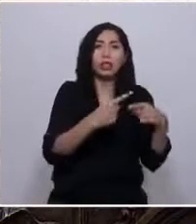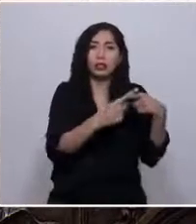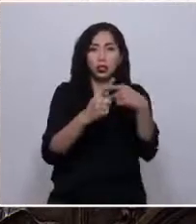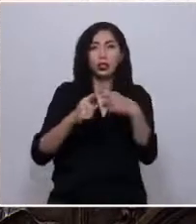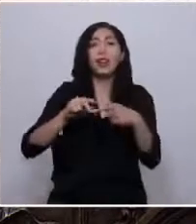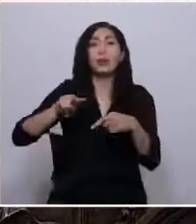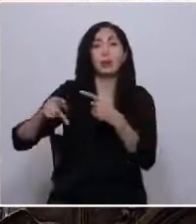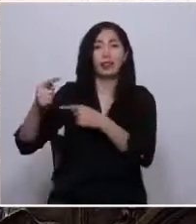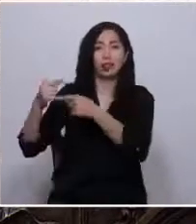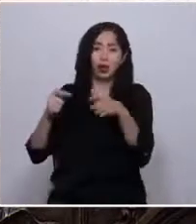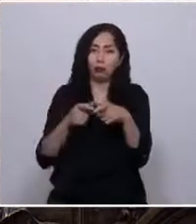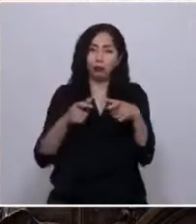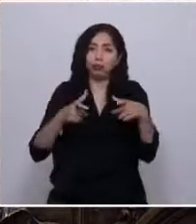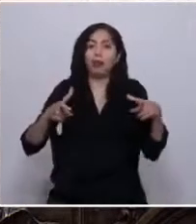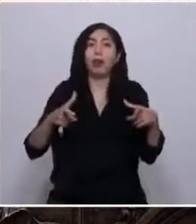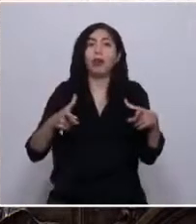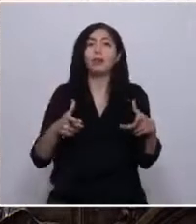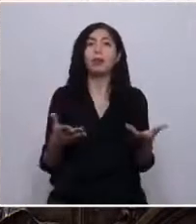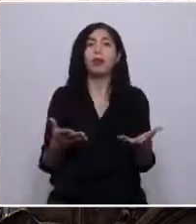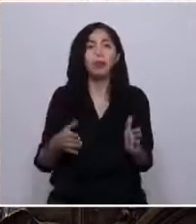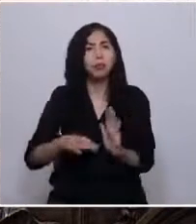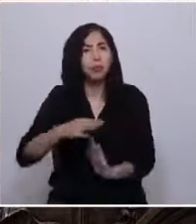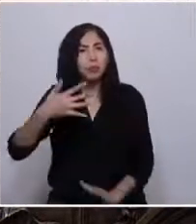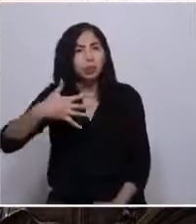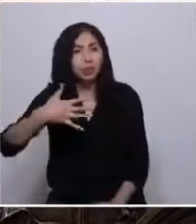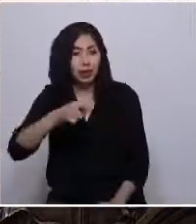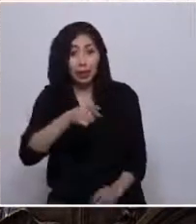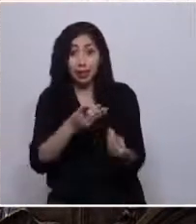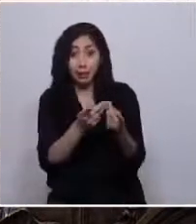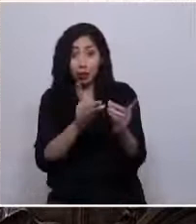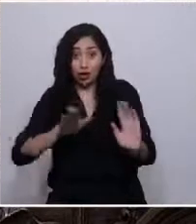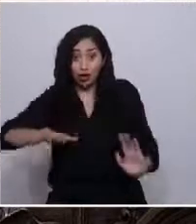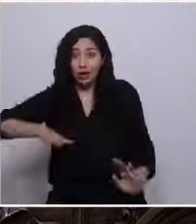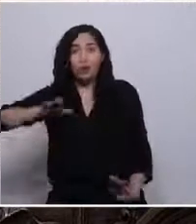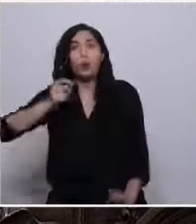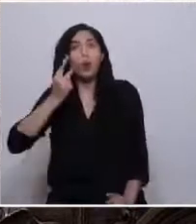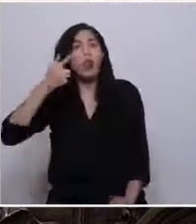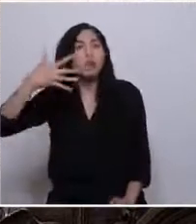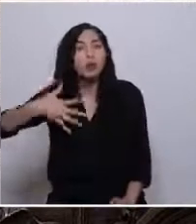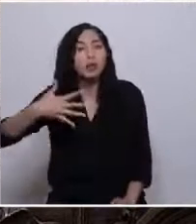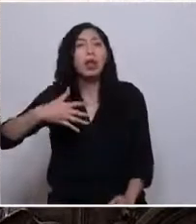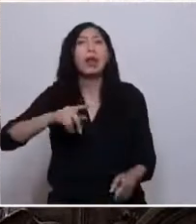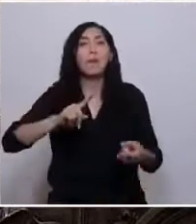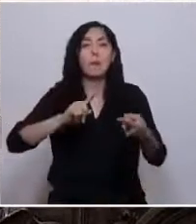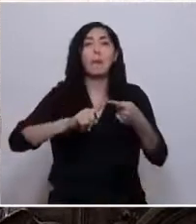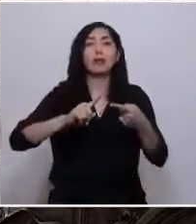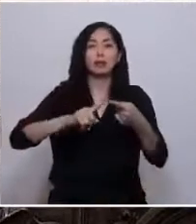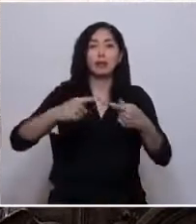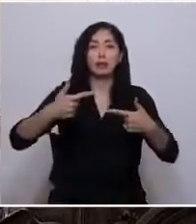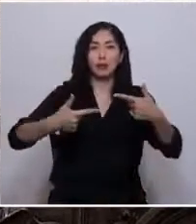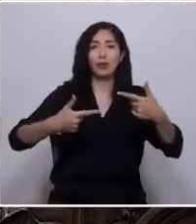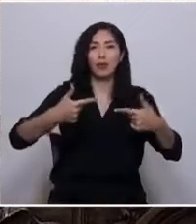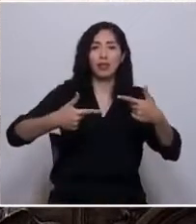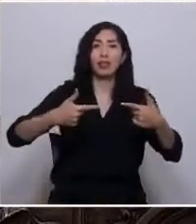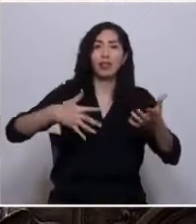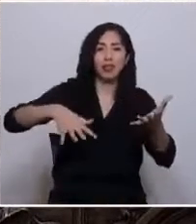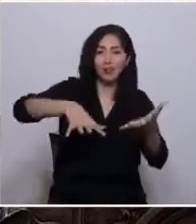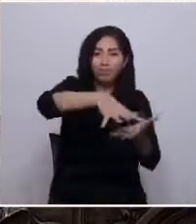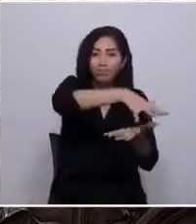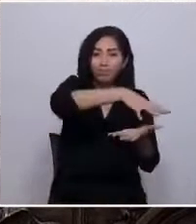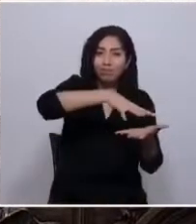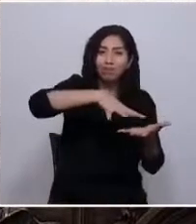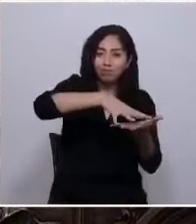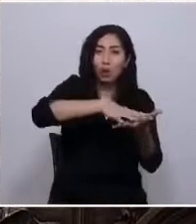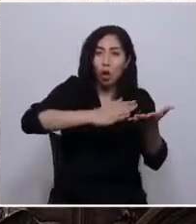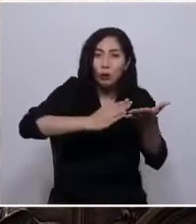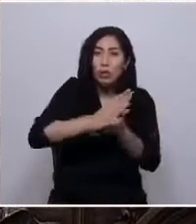La clave de aquel crecimiento democrático fue la participación política de ese mundo popular urbano que había madurado desde comienzos